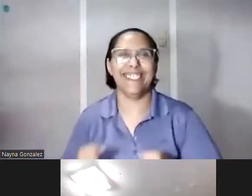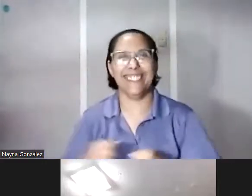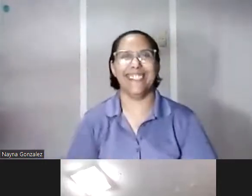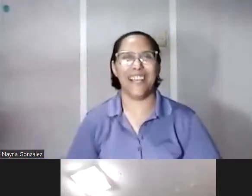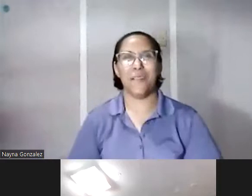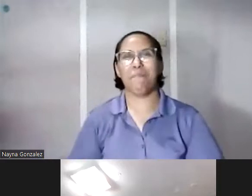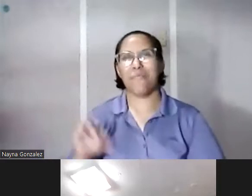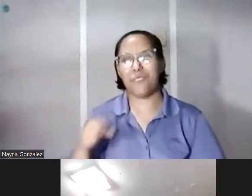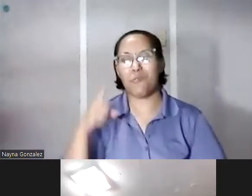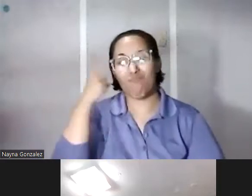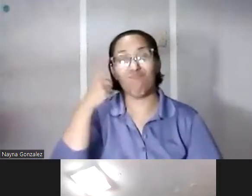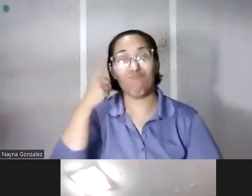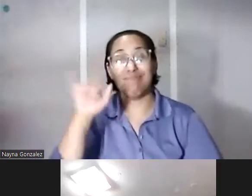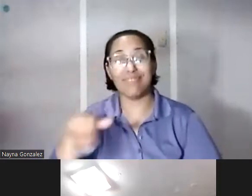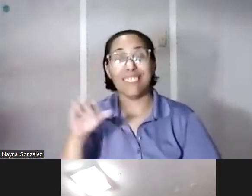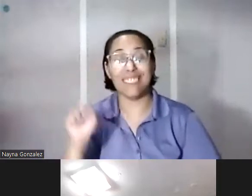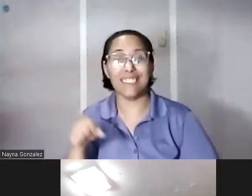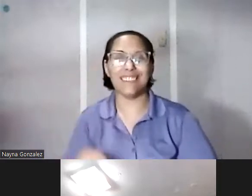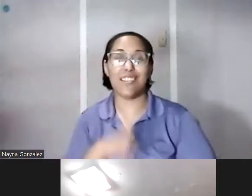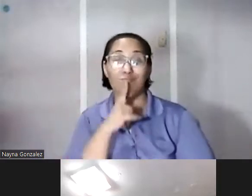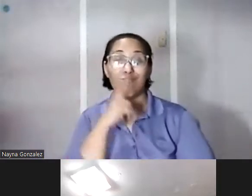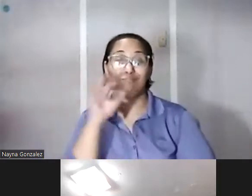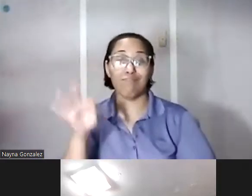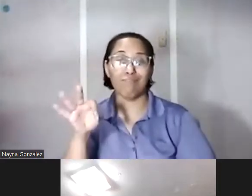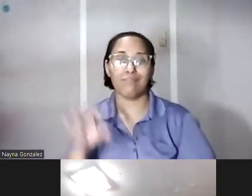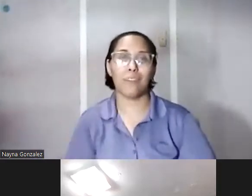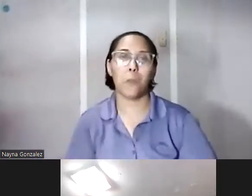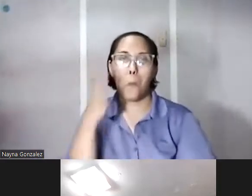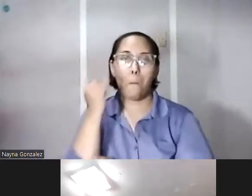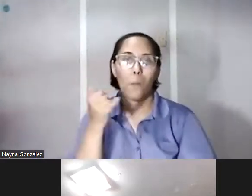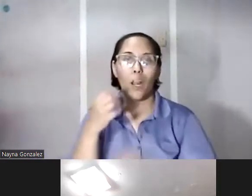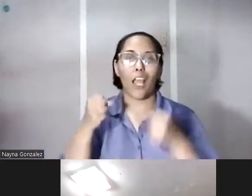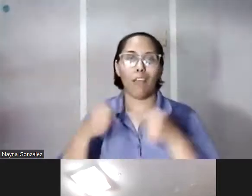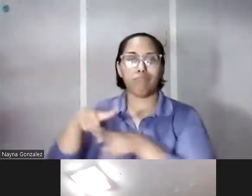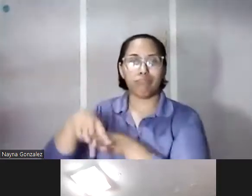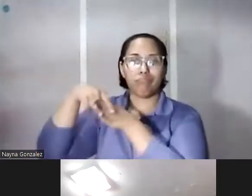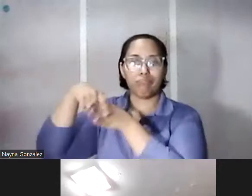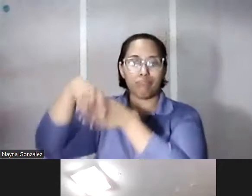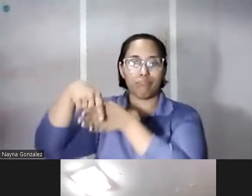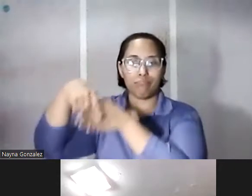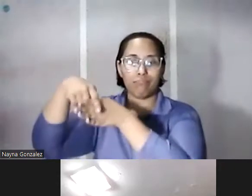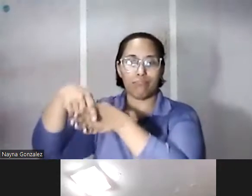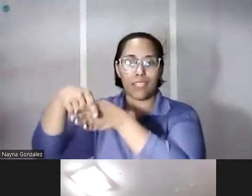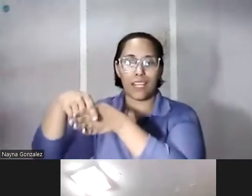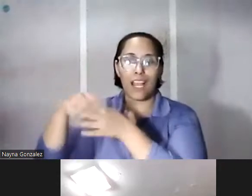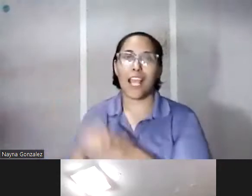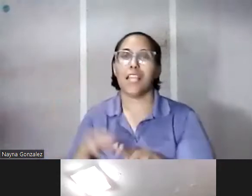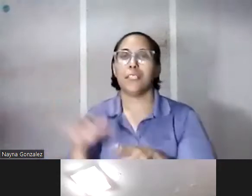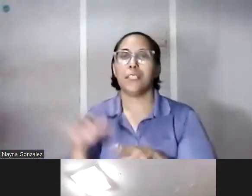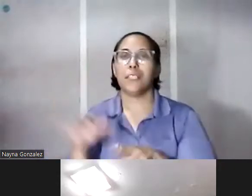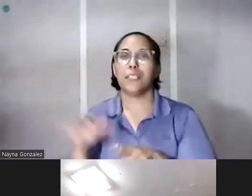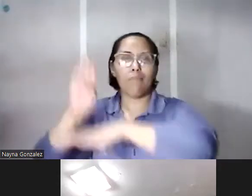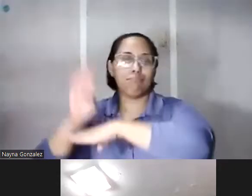yo creo estoy casi seguro que él es el mismo porque aparte de las carreras también entraba a hacer la locución comercial